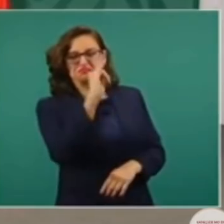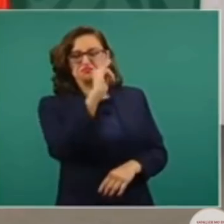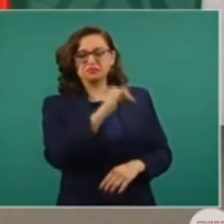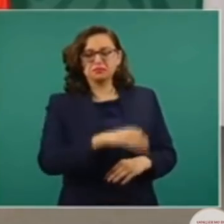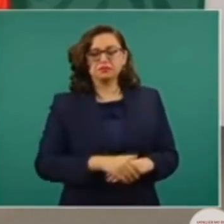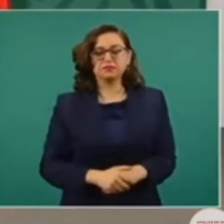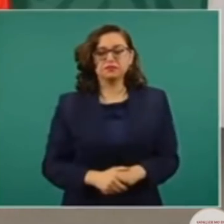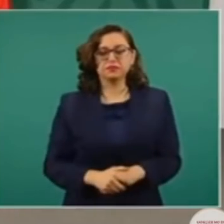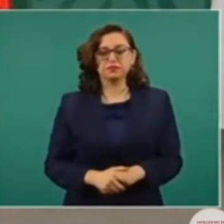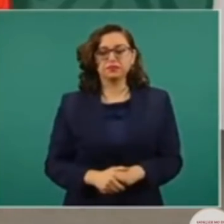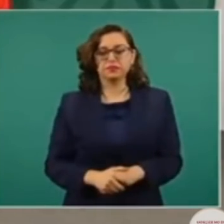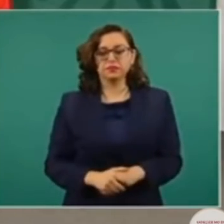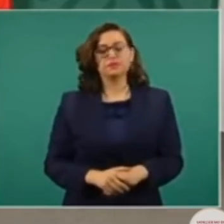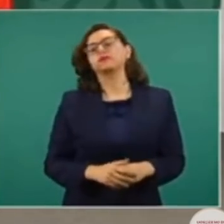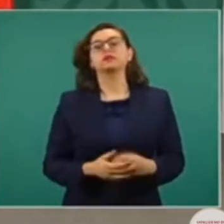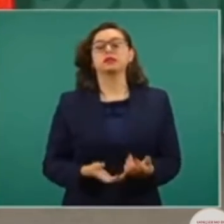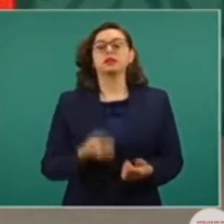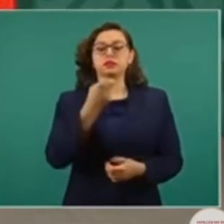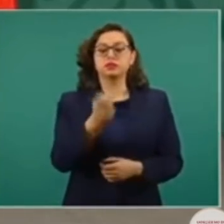Eso es otro asunto.